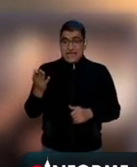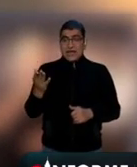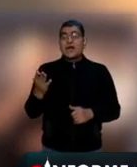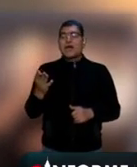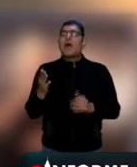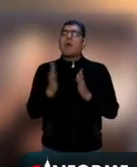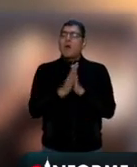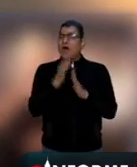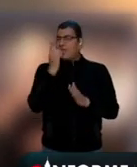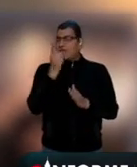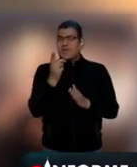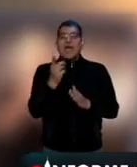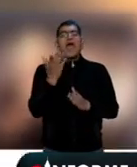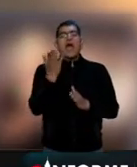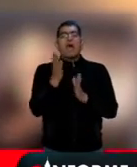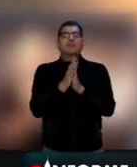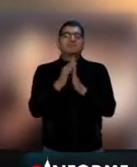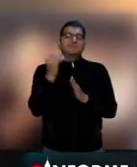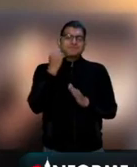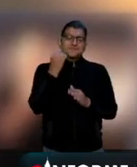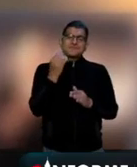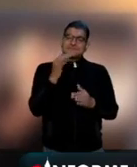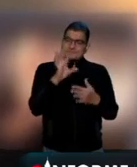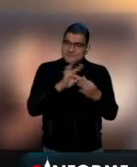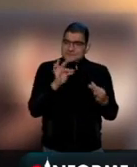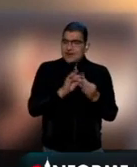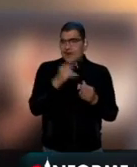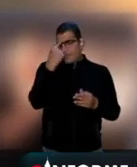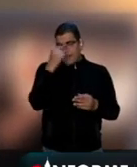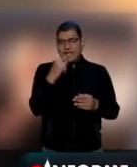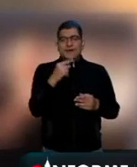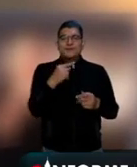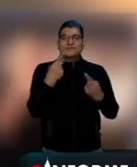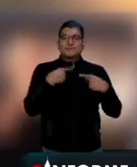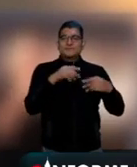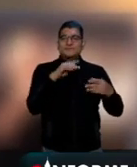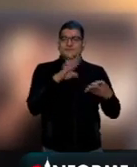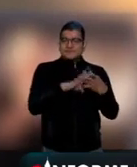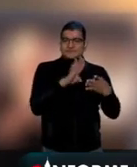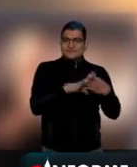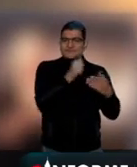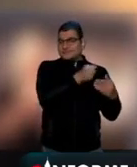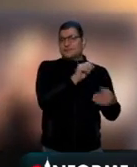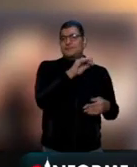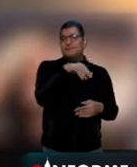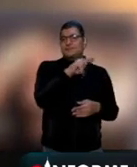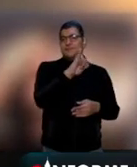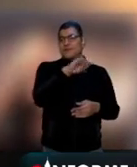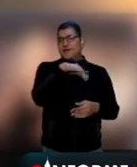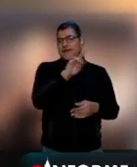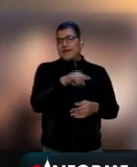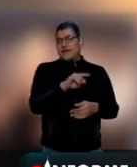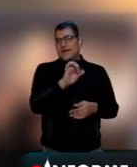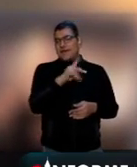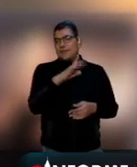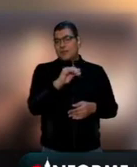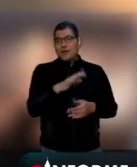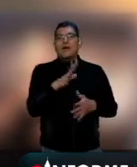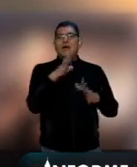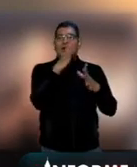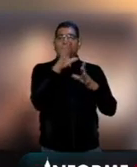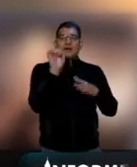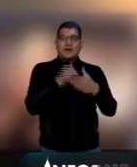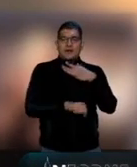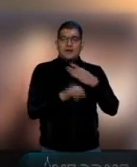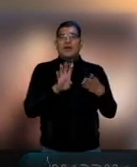abogó, dicen, esa es la palabra, abogó por el preso, el capitán Martínez Crespo, que está preso por la desaparición de los